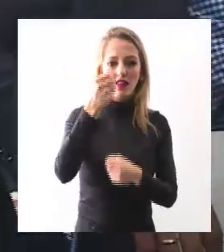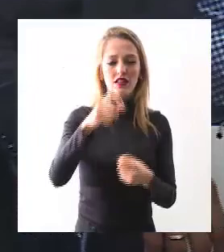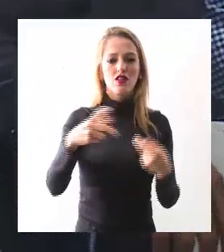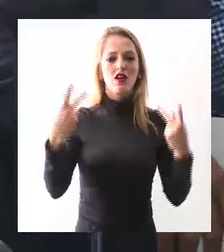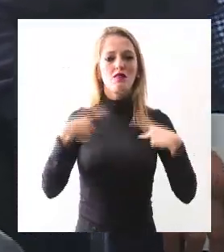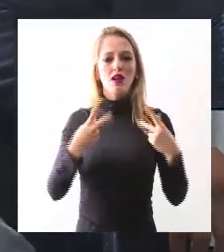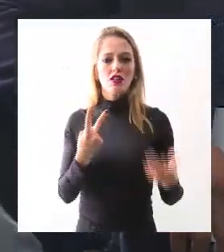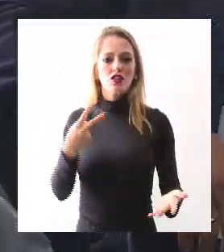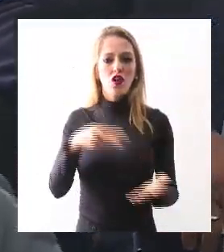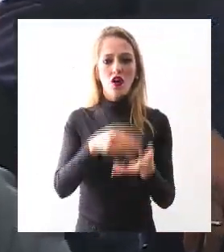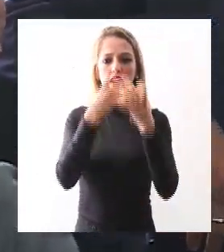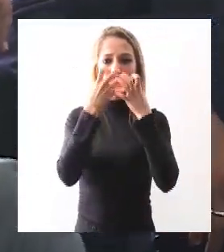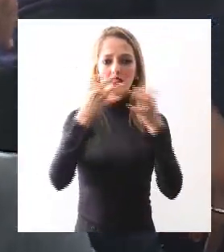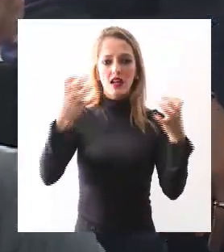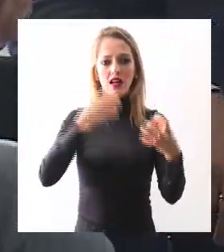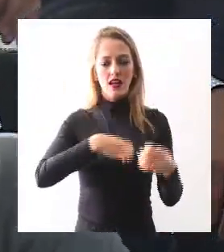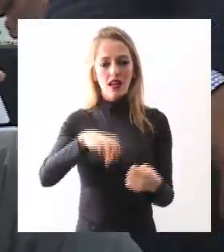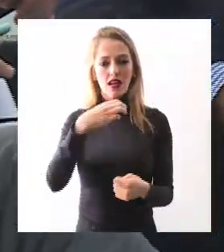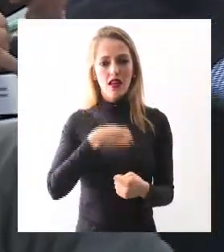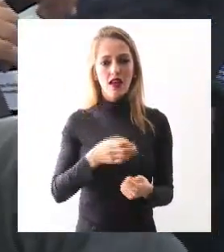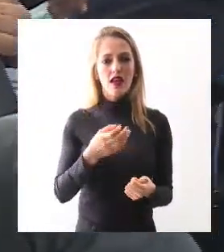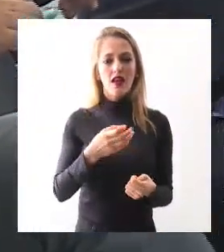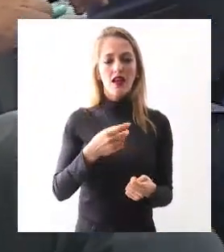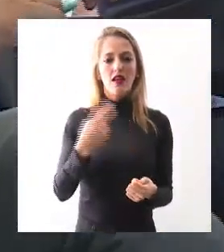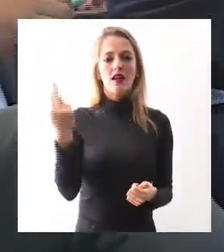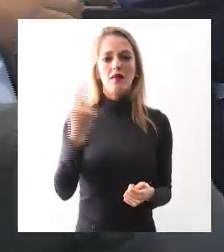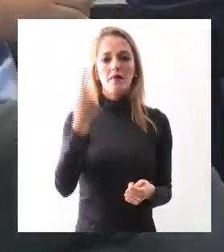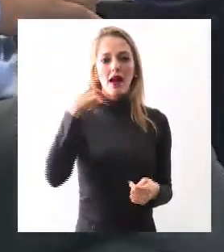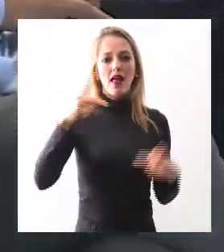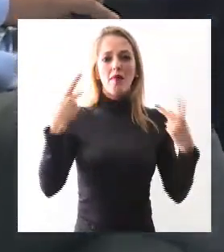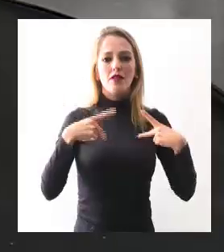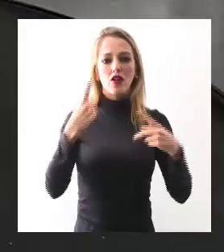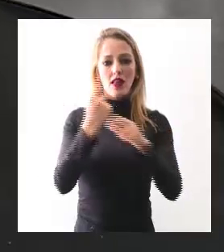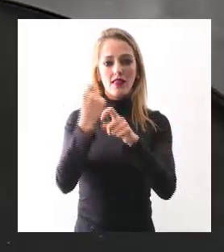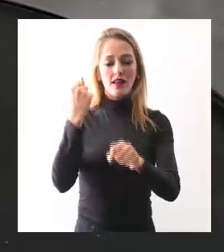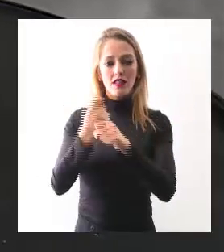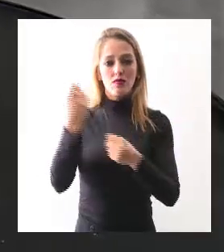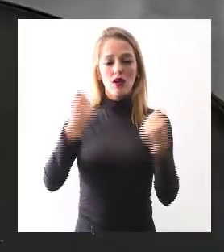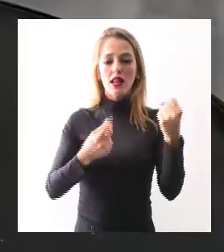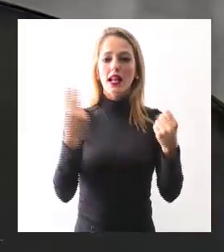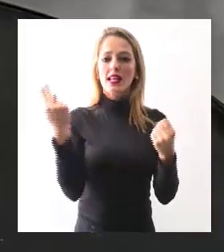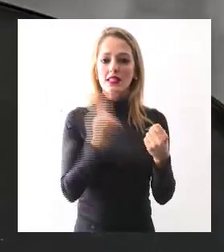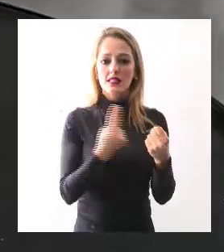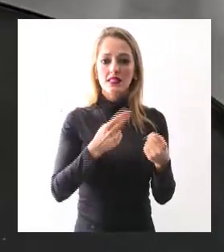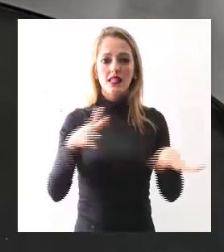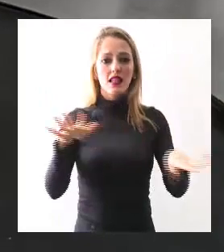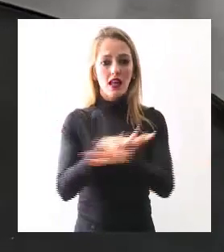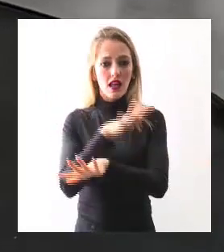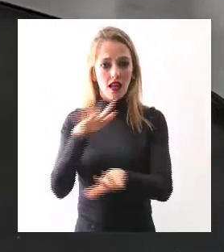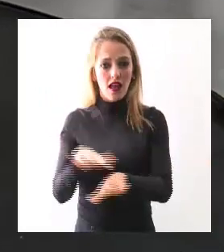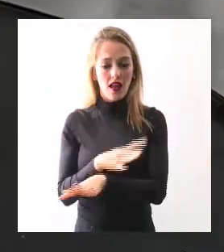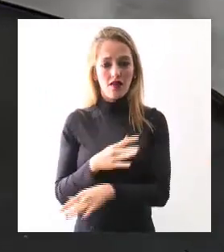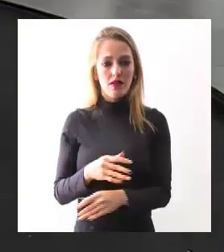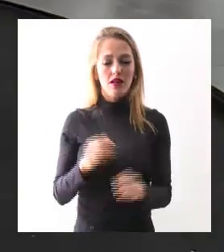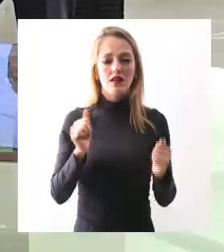paros, en la calle, que convenciera al transportista de que tendría que emigrar. Asimismo, en este proceso tuvimos que